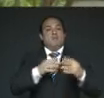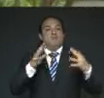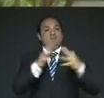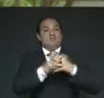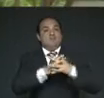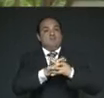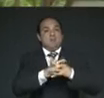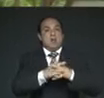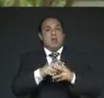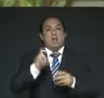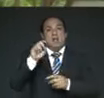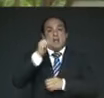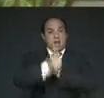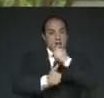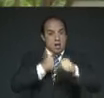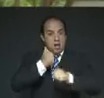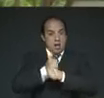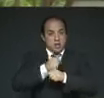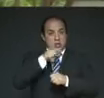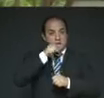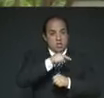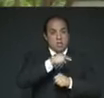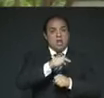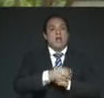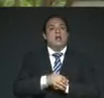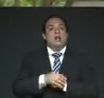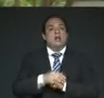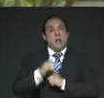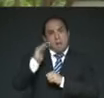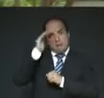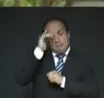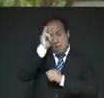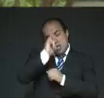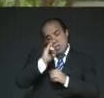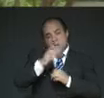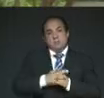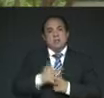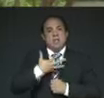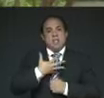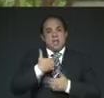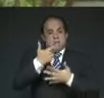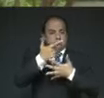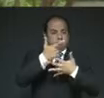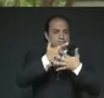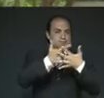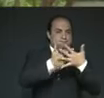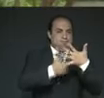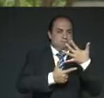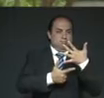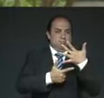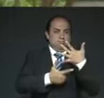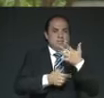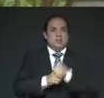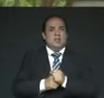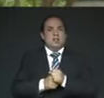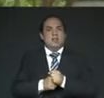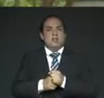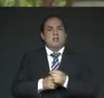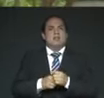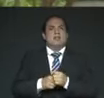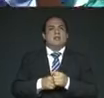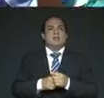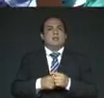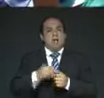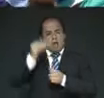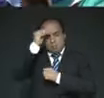carrera de conquistador, el capitán acumularía una larga lista de tropelías, masacres y traiciones.